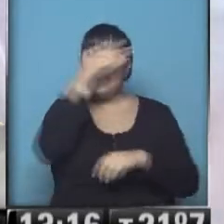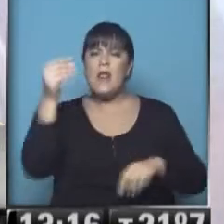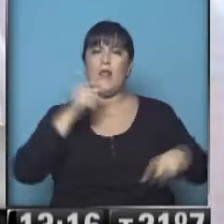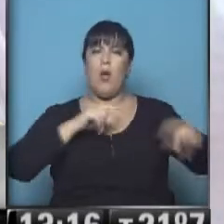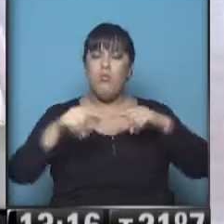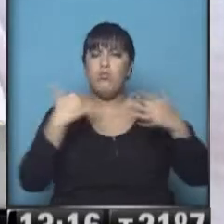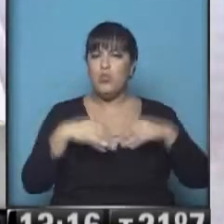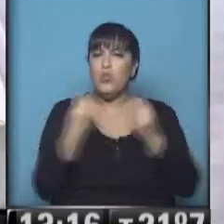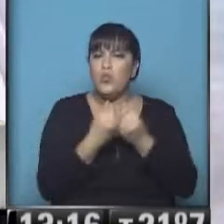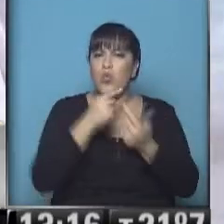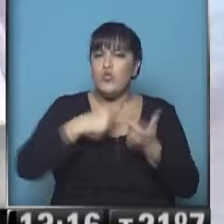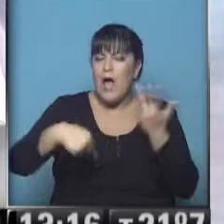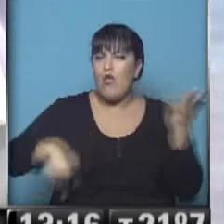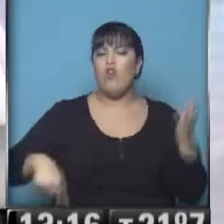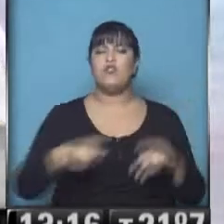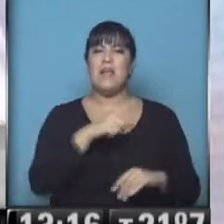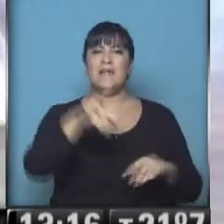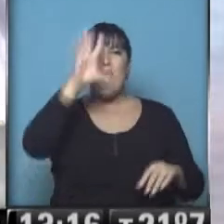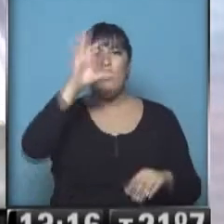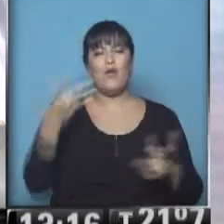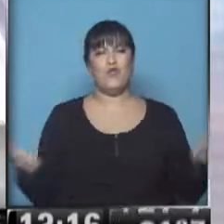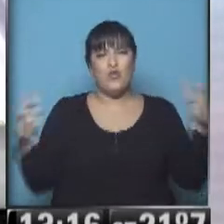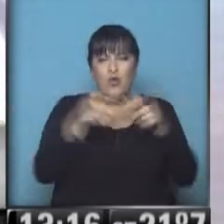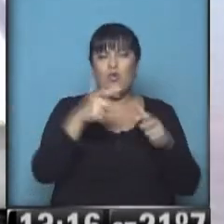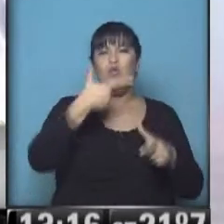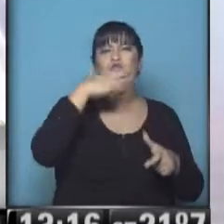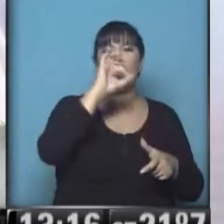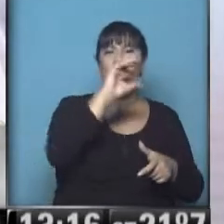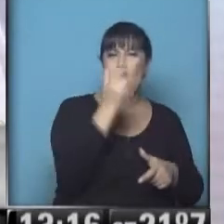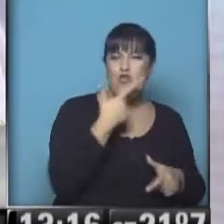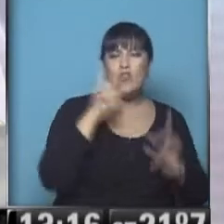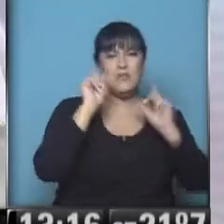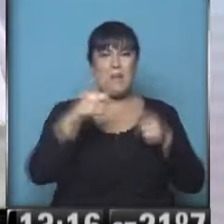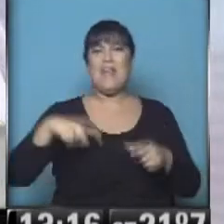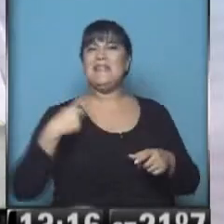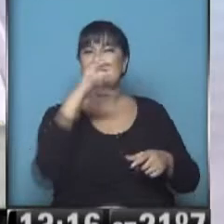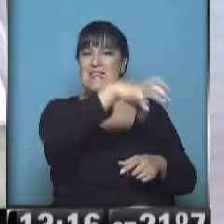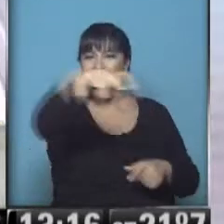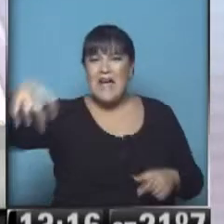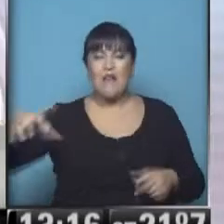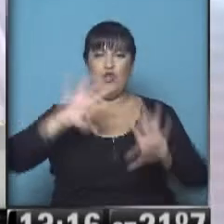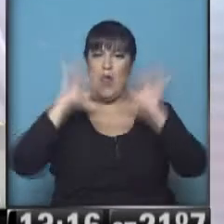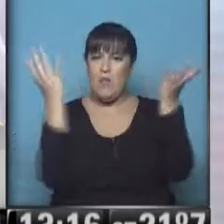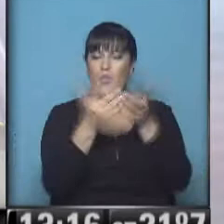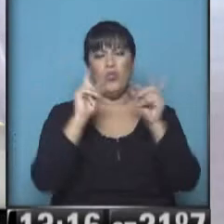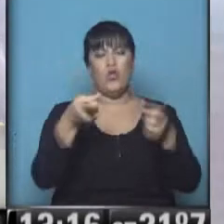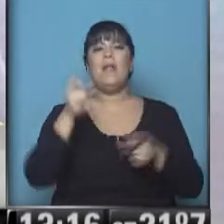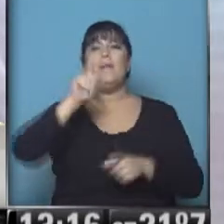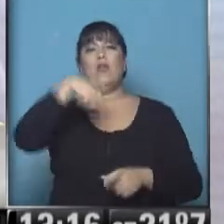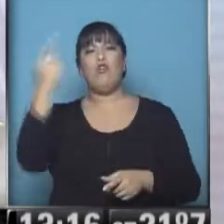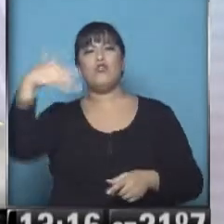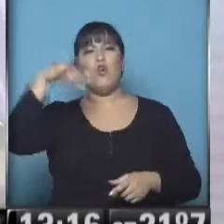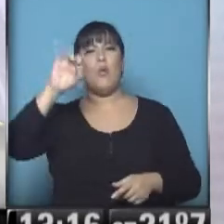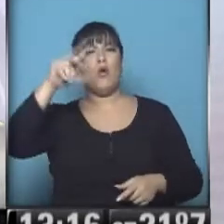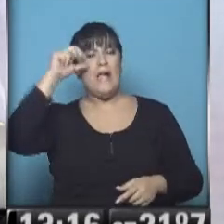de la Nación y toda la comitiva, recordemos que se reunió con Soros, que se reunió con los sindicalistas internacionales, que se reunió con Moreno, que